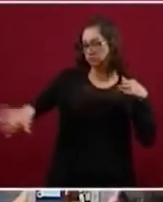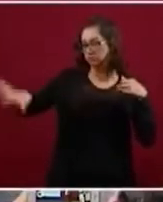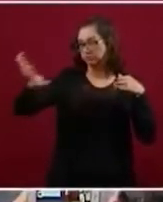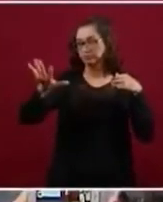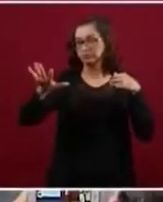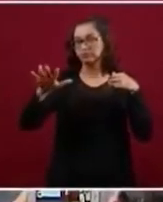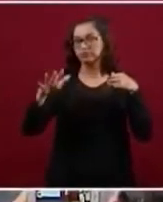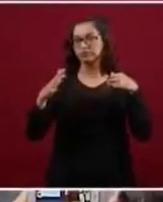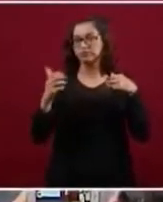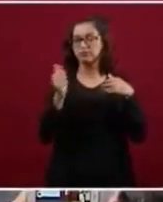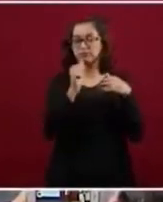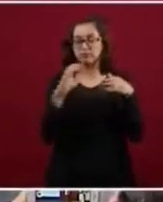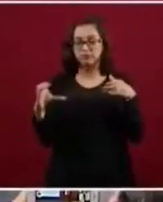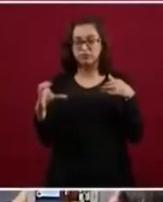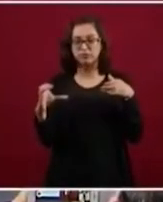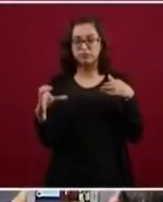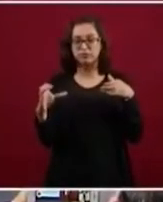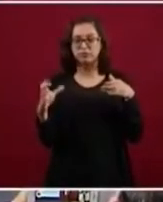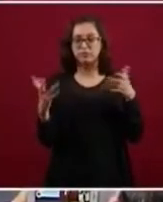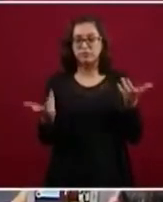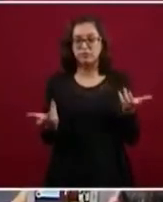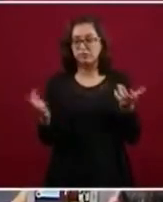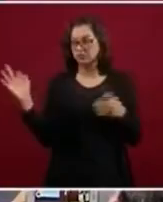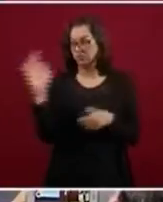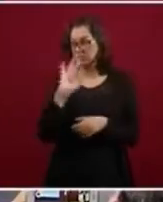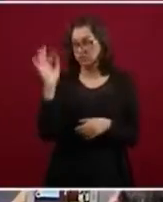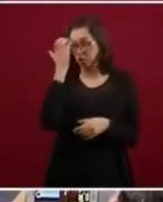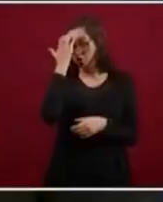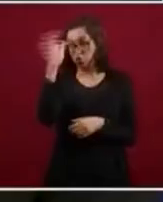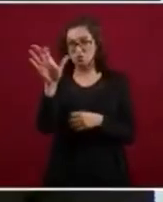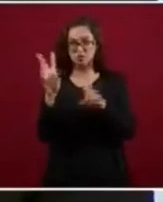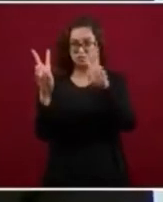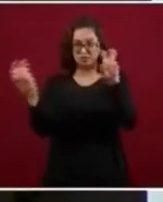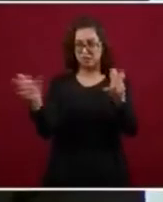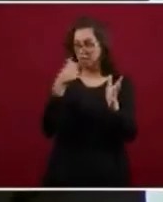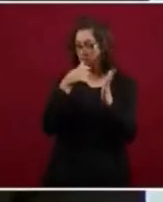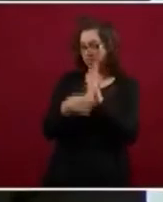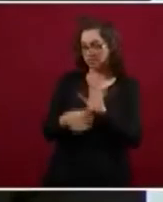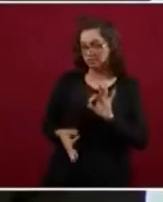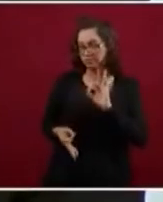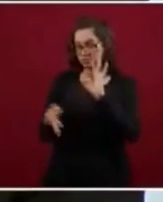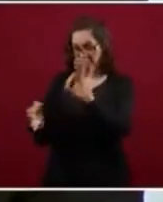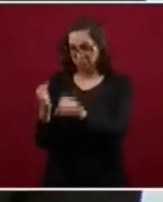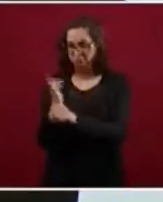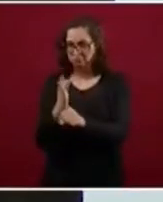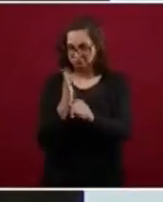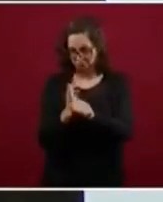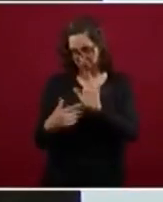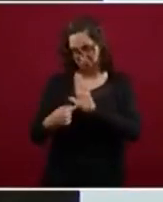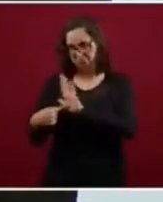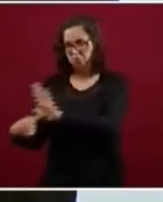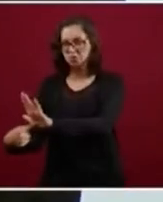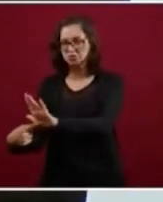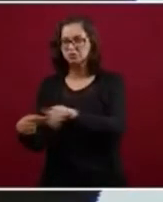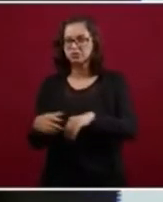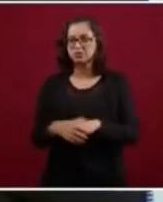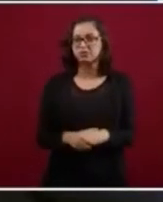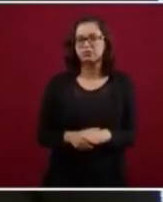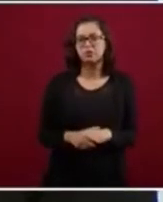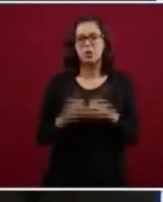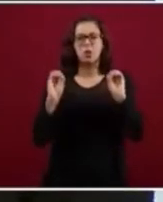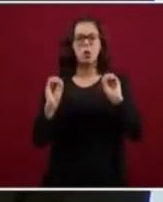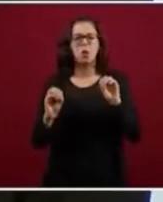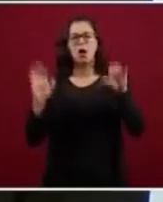no se sepa de esto o no le den